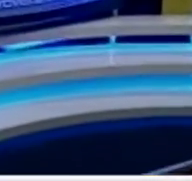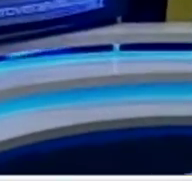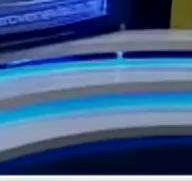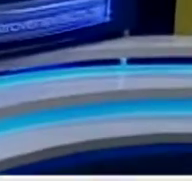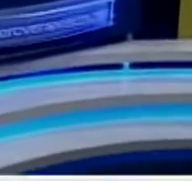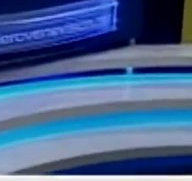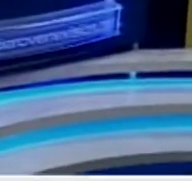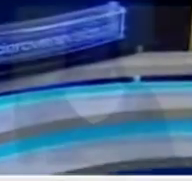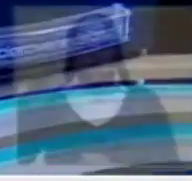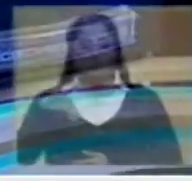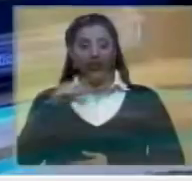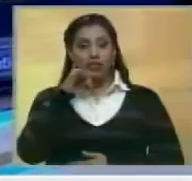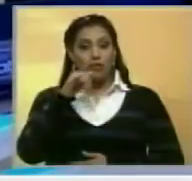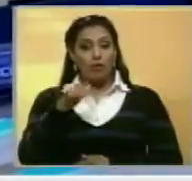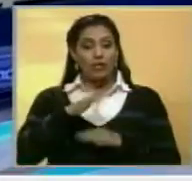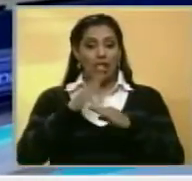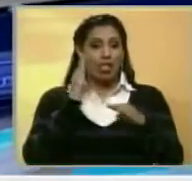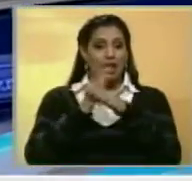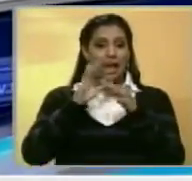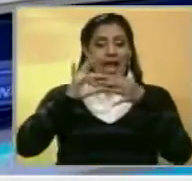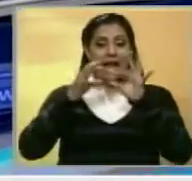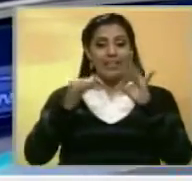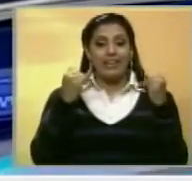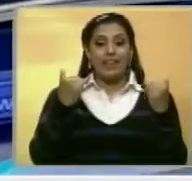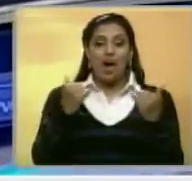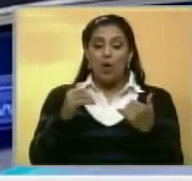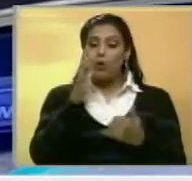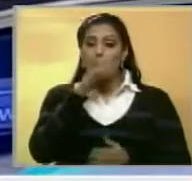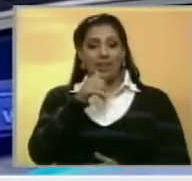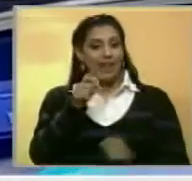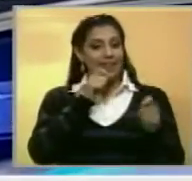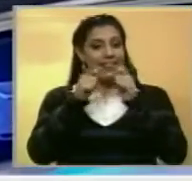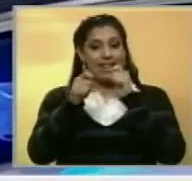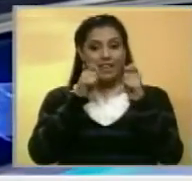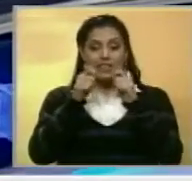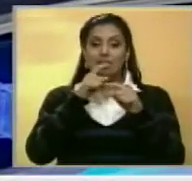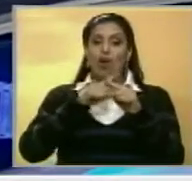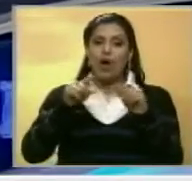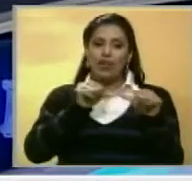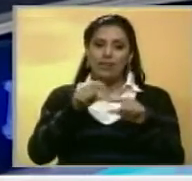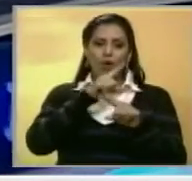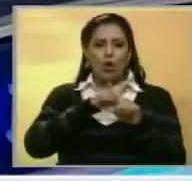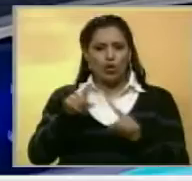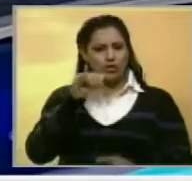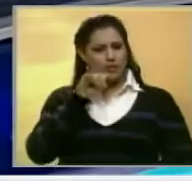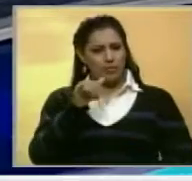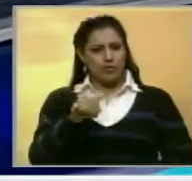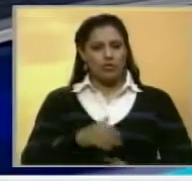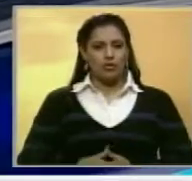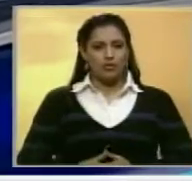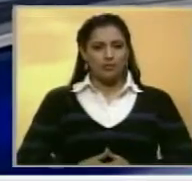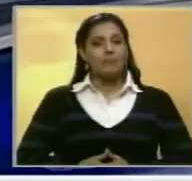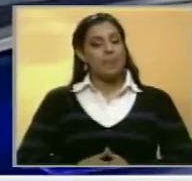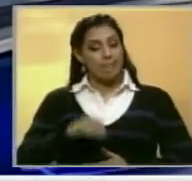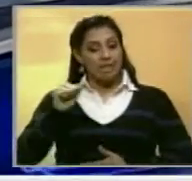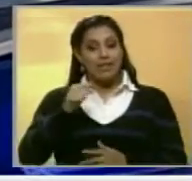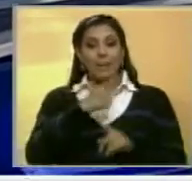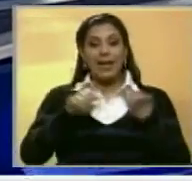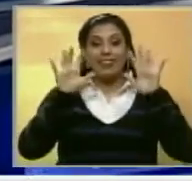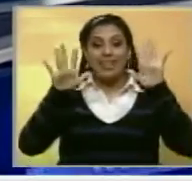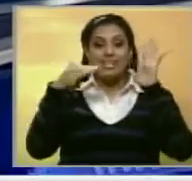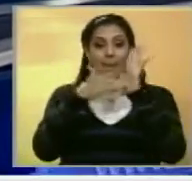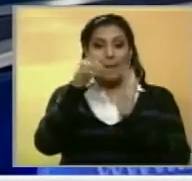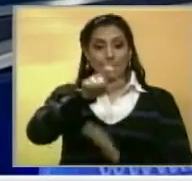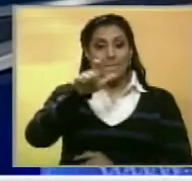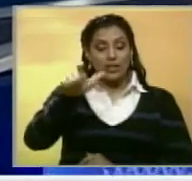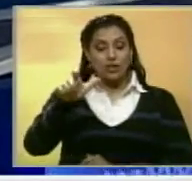Continuamos con más en virtud de la cadena nacional. pudimos desarrollar la entrevista que teníamos prevista. Continuamos revisando informaciones. Así es, más de 10 mil